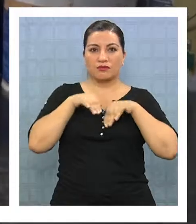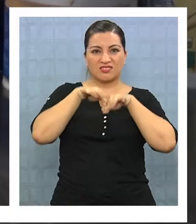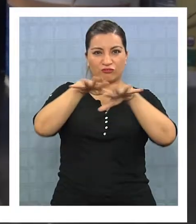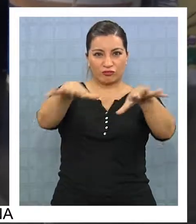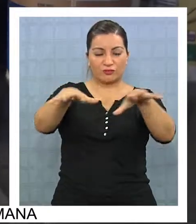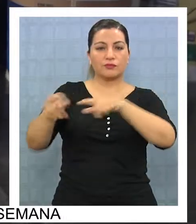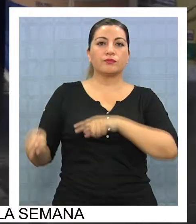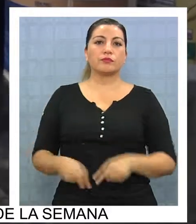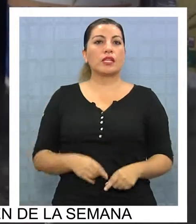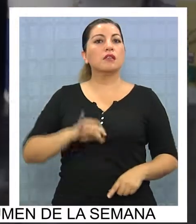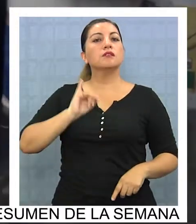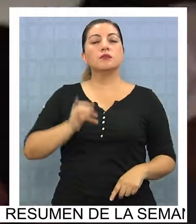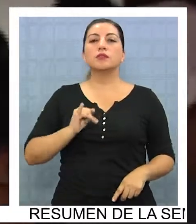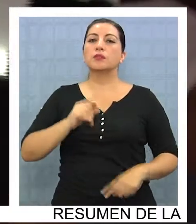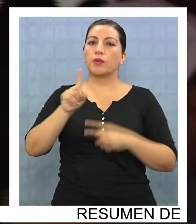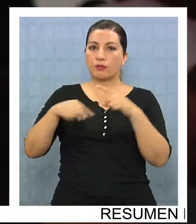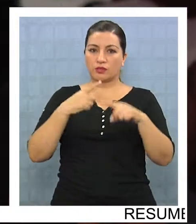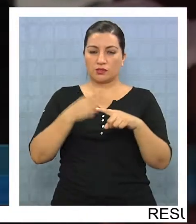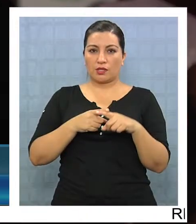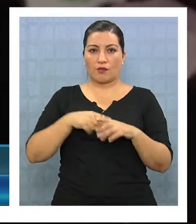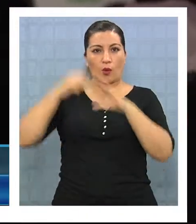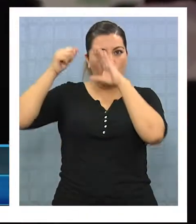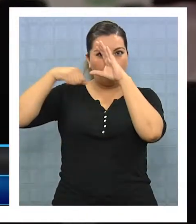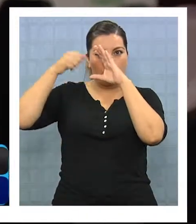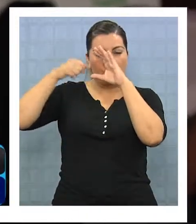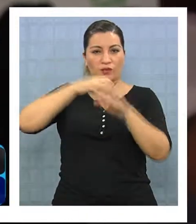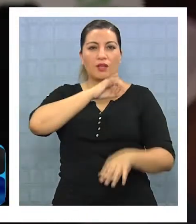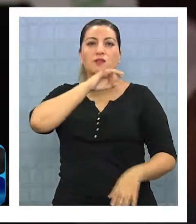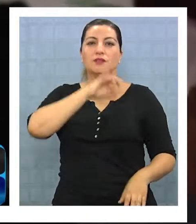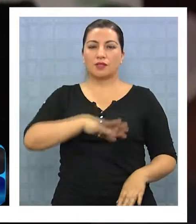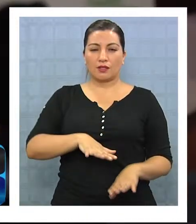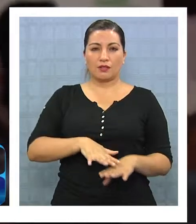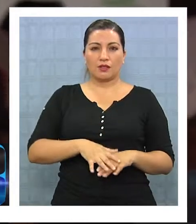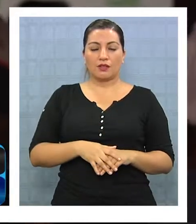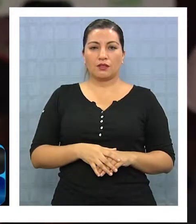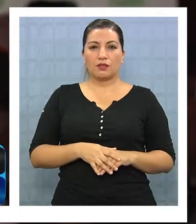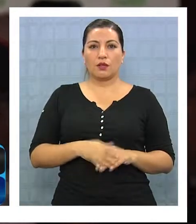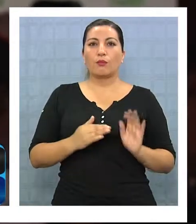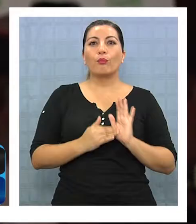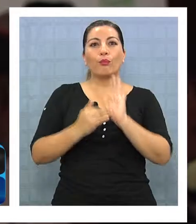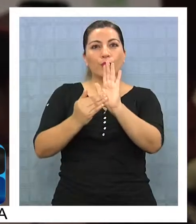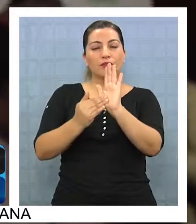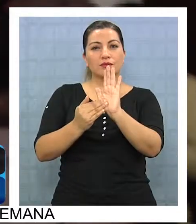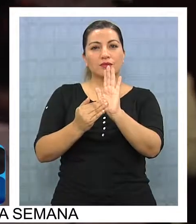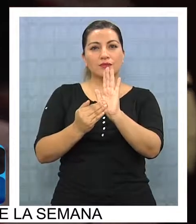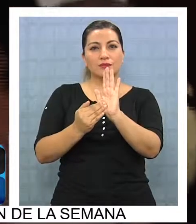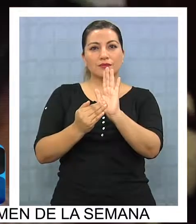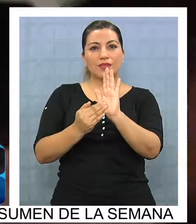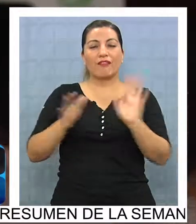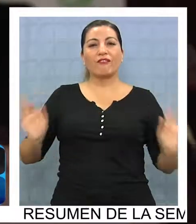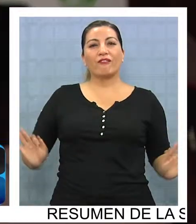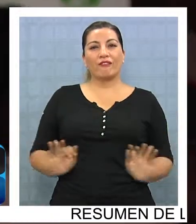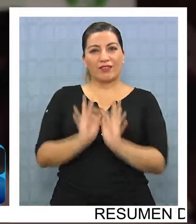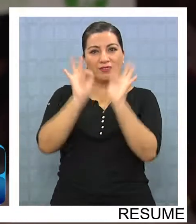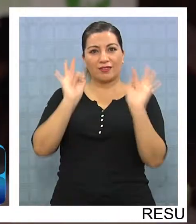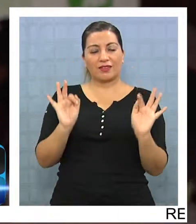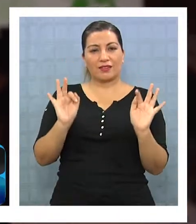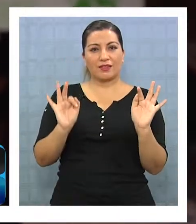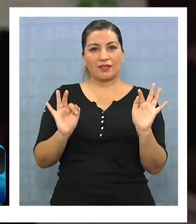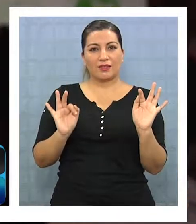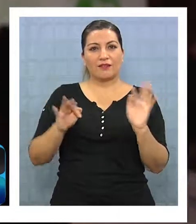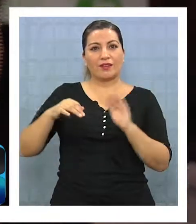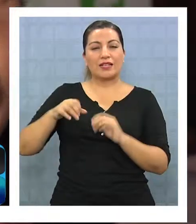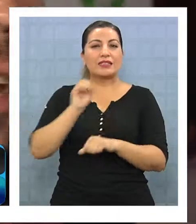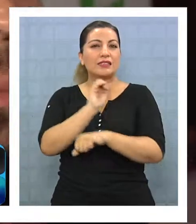va a ser positivo que películas chilenas tengan presencia en los festivales más de